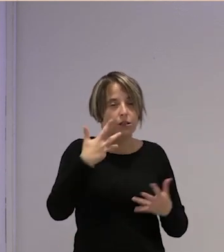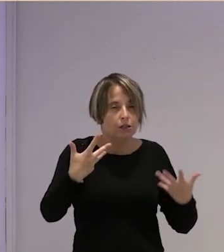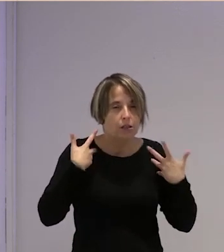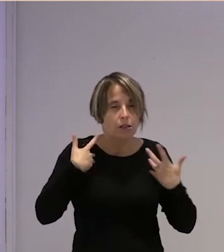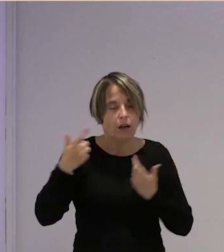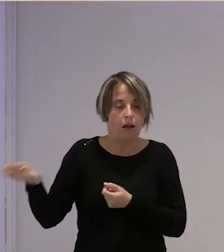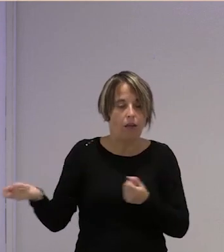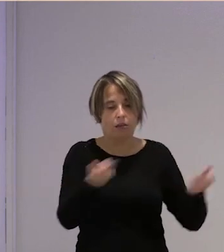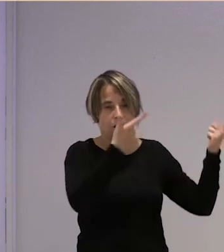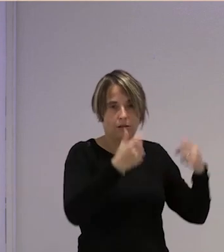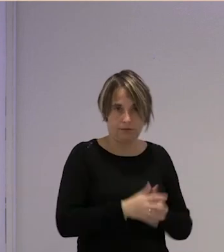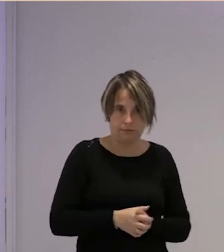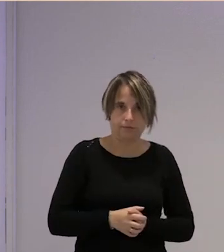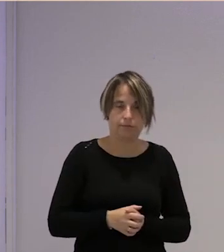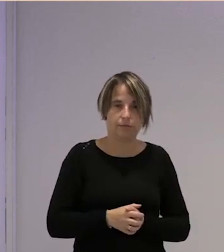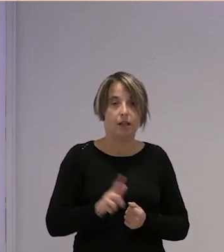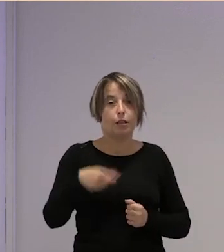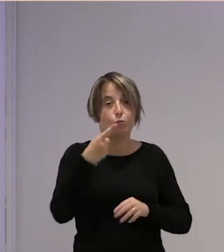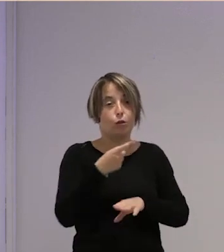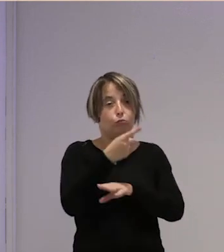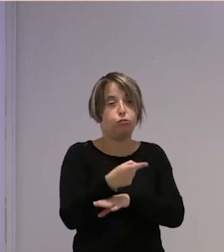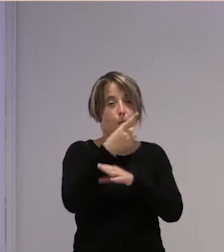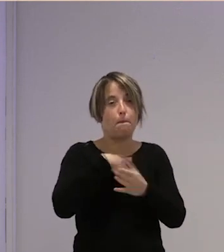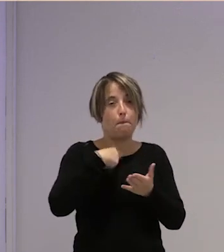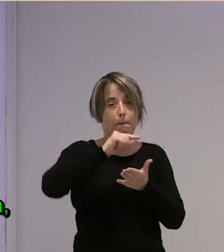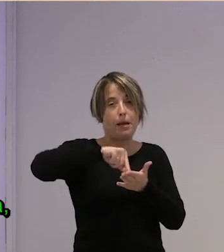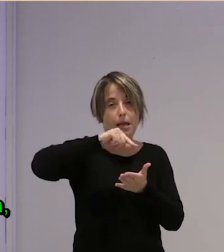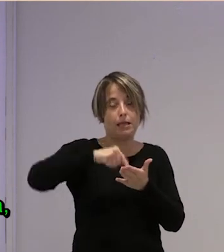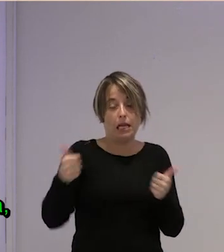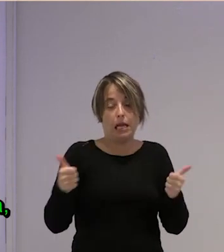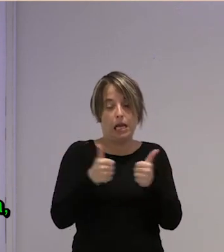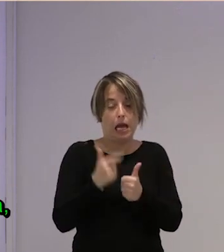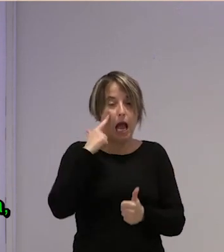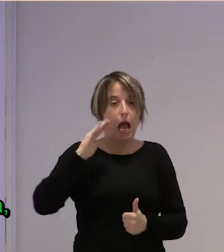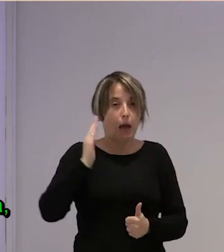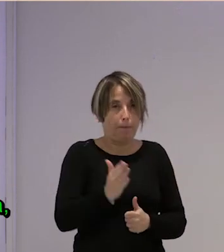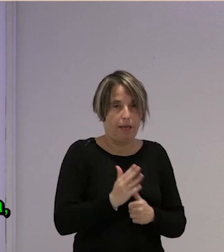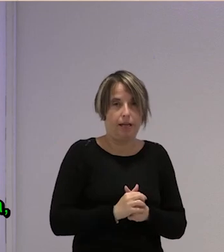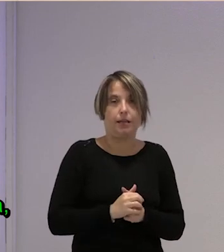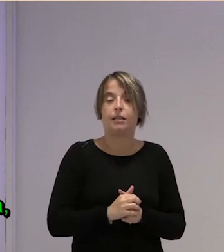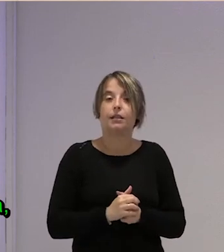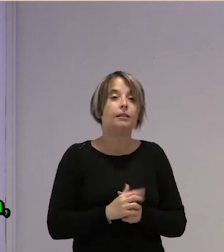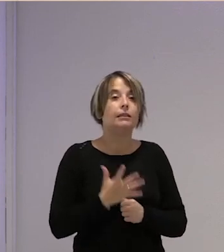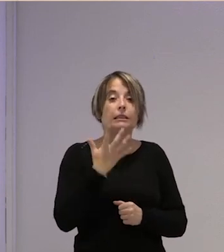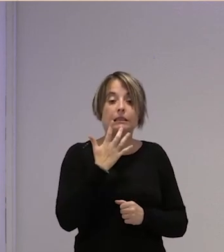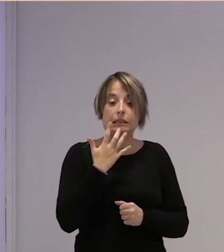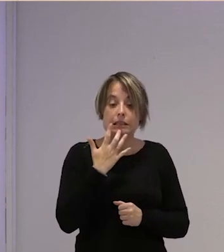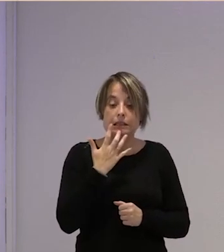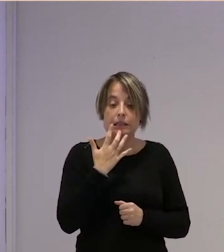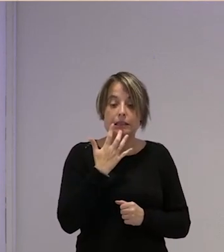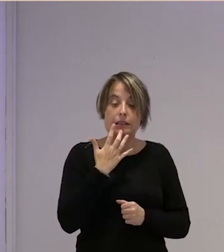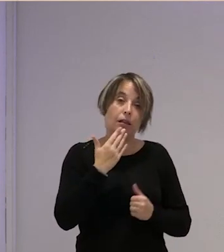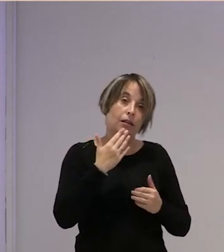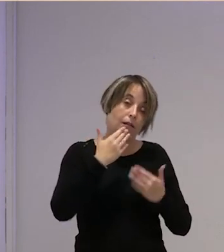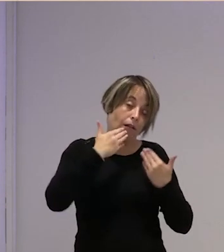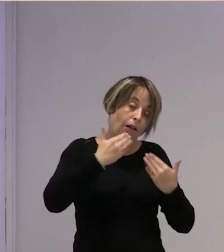tira ahí en medio de un camino y después la obligó a firmar un montón de papeles con la encargada al lado amenazándola diciéndole que que le dé gracia a